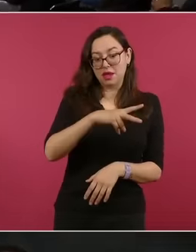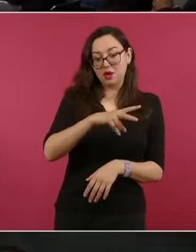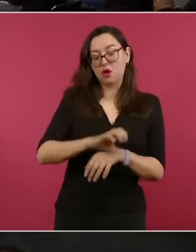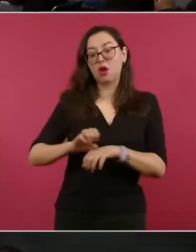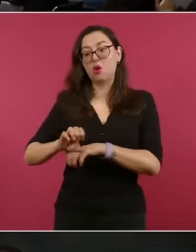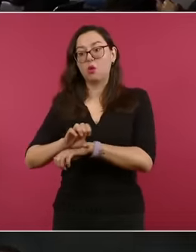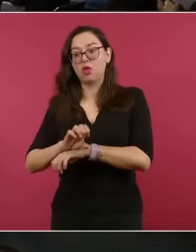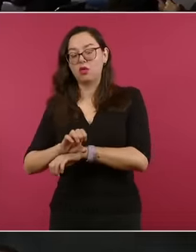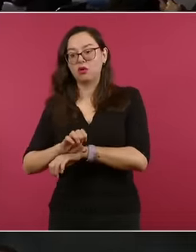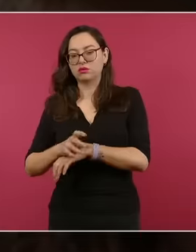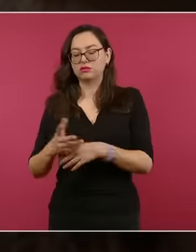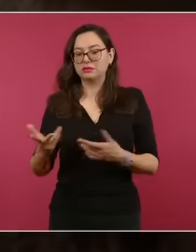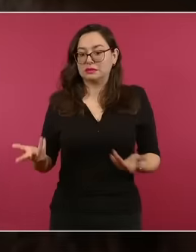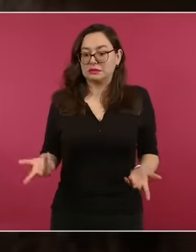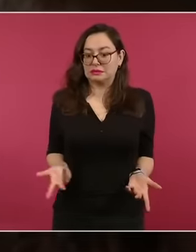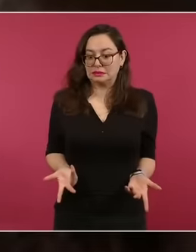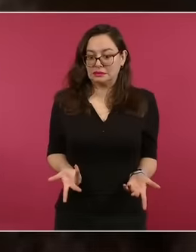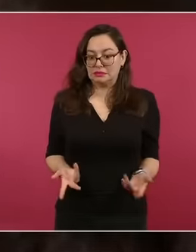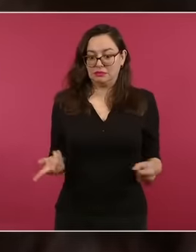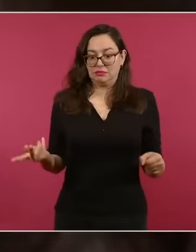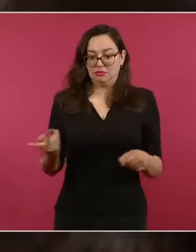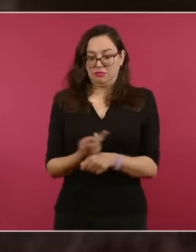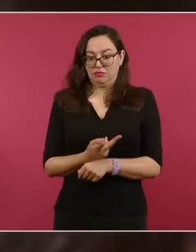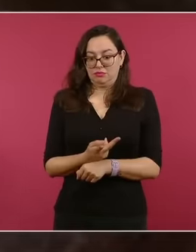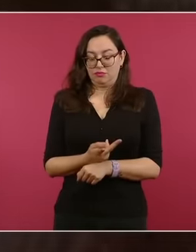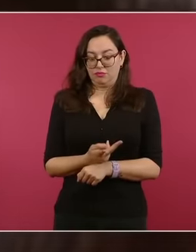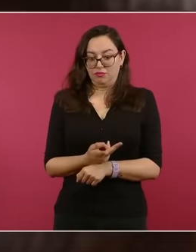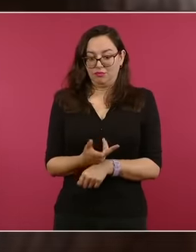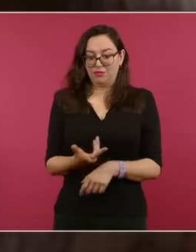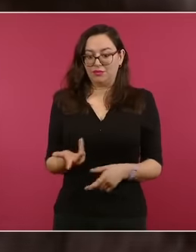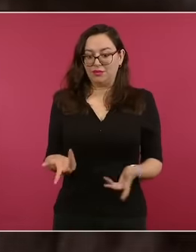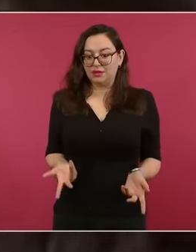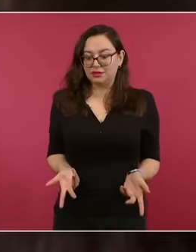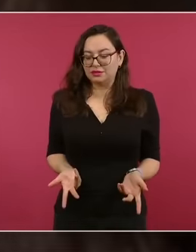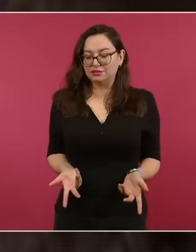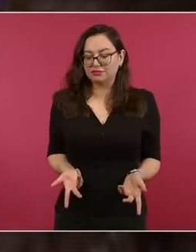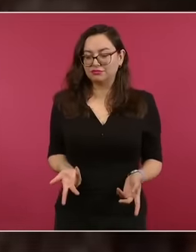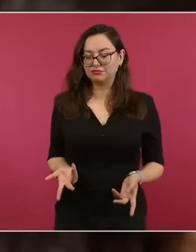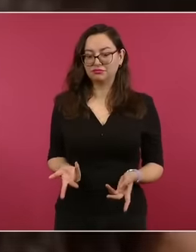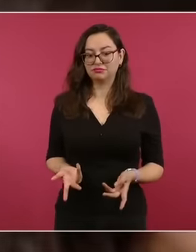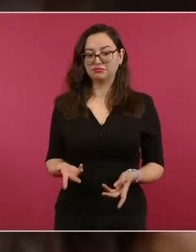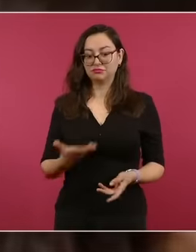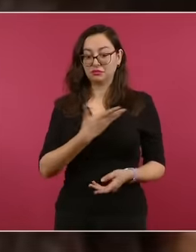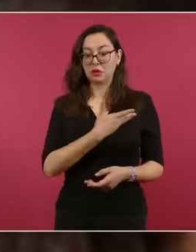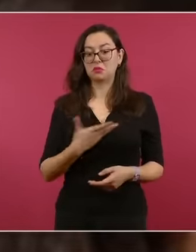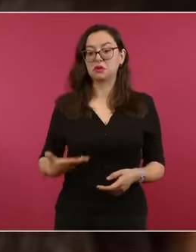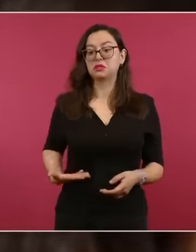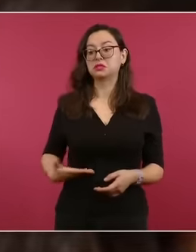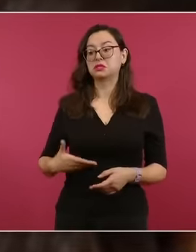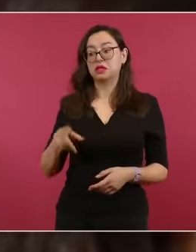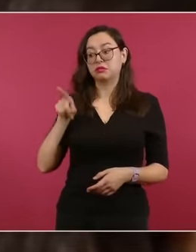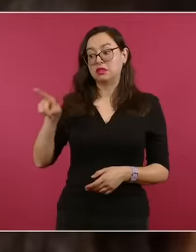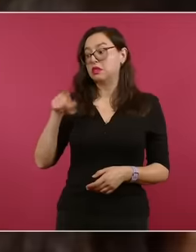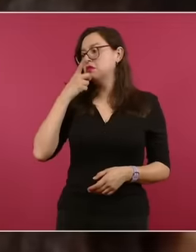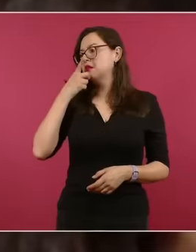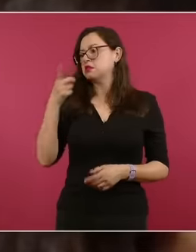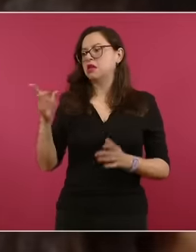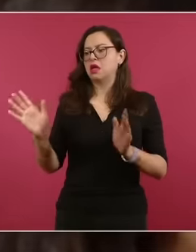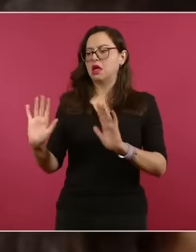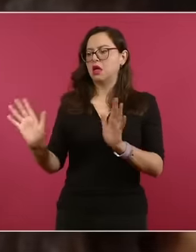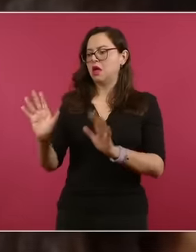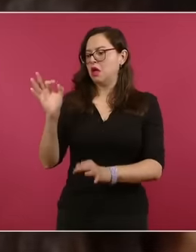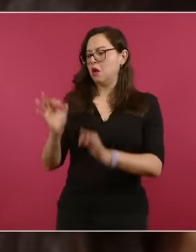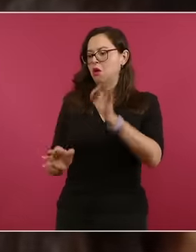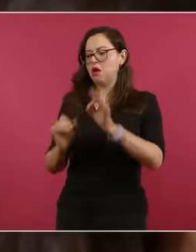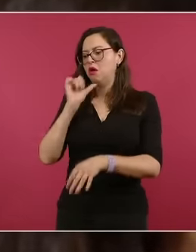pueblo, independientemente de que el presidente diga que no se tiene que hacer nada, ¿no se debería abrir un procedimiento, por lo menos